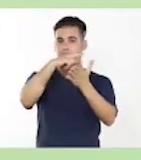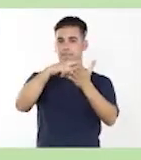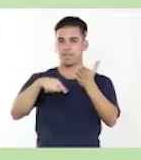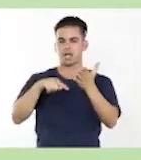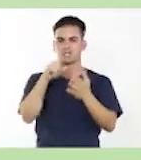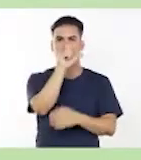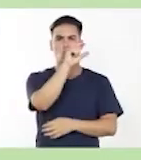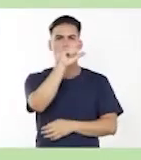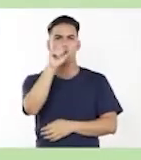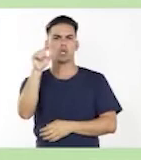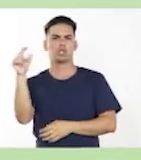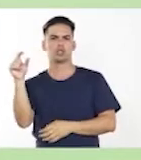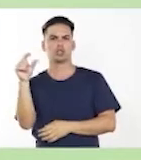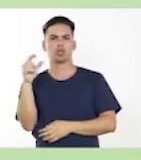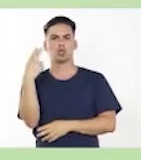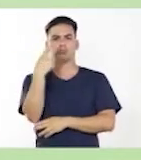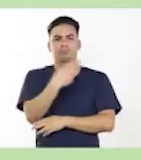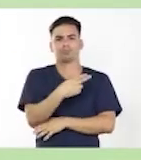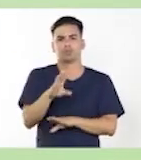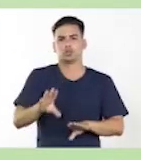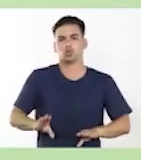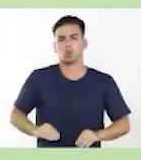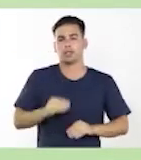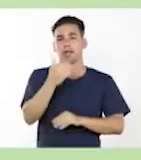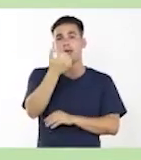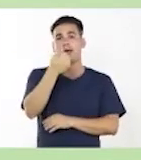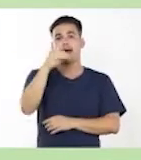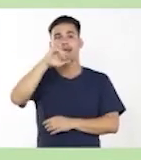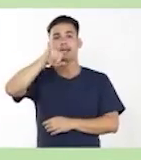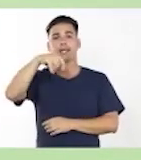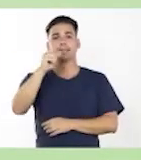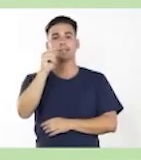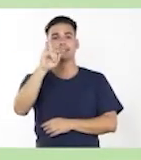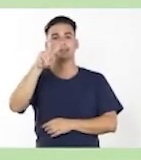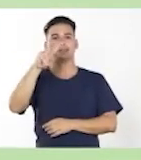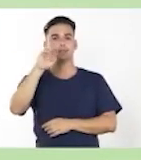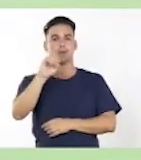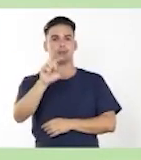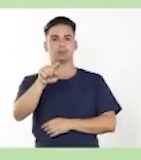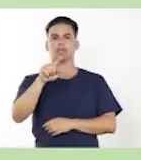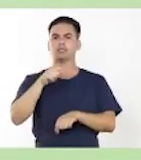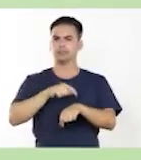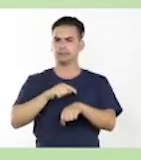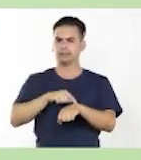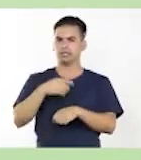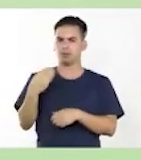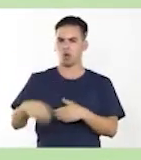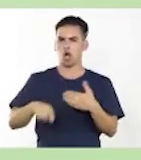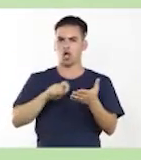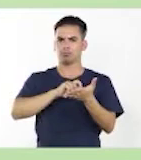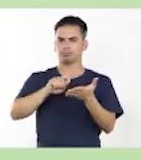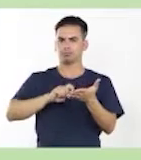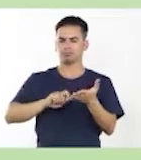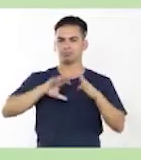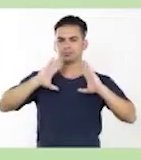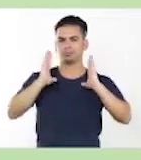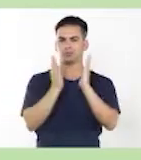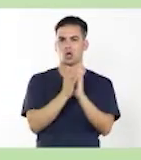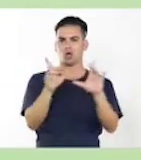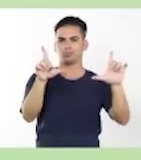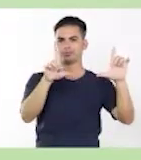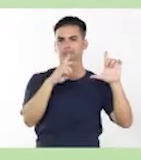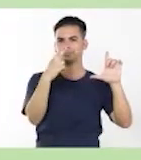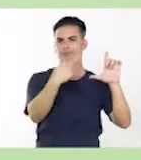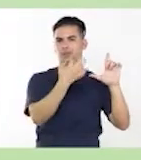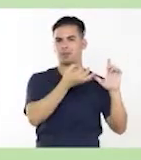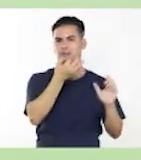Dice, marque con una cruz las oraciones subordinadas adjetivas. Aquí yo les voy a dar un tiempo